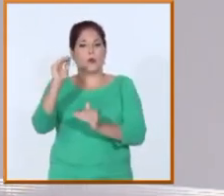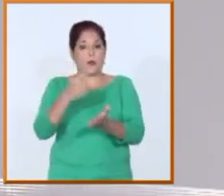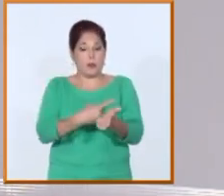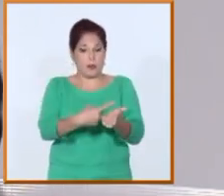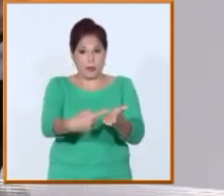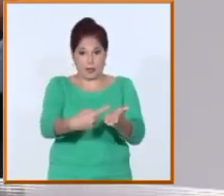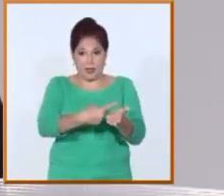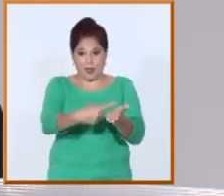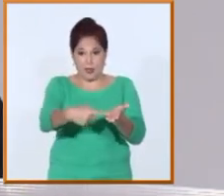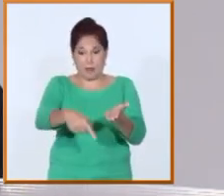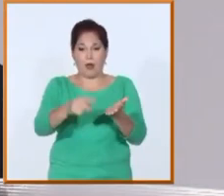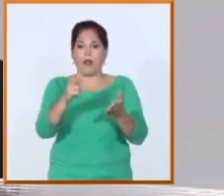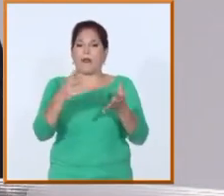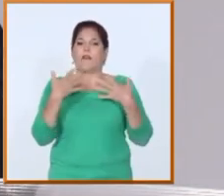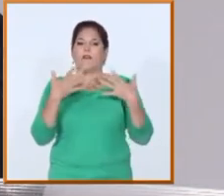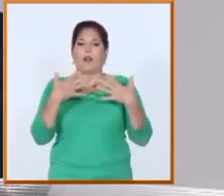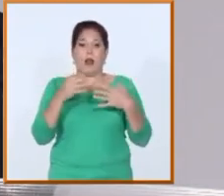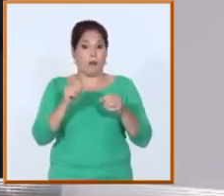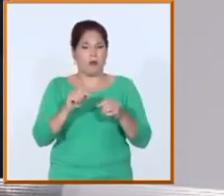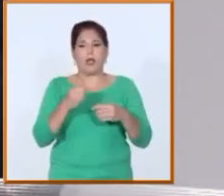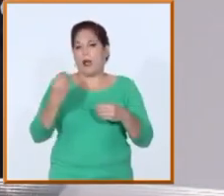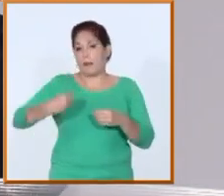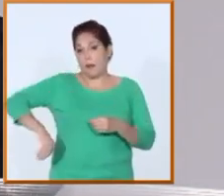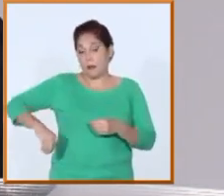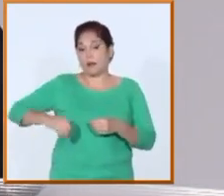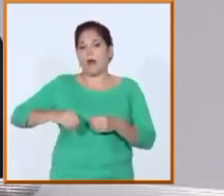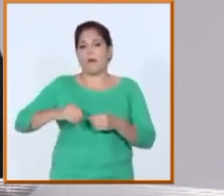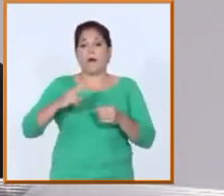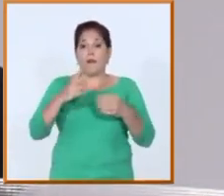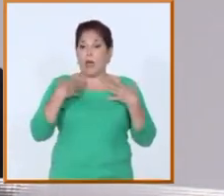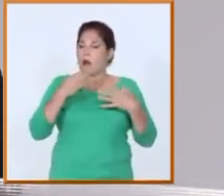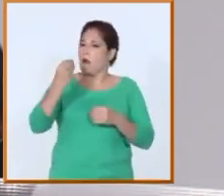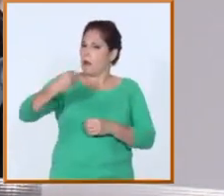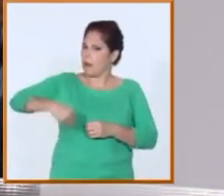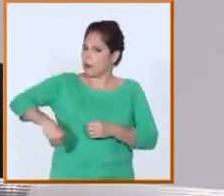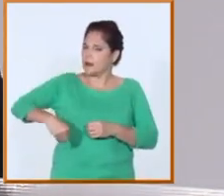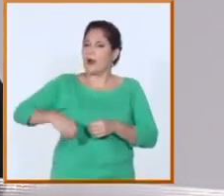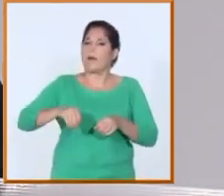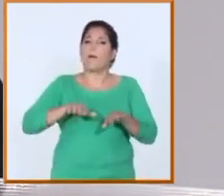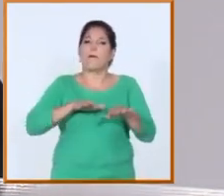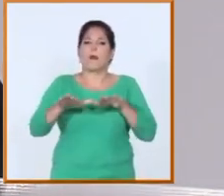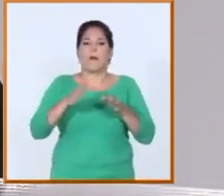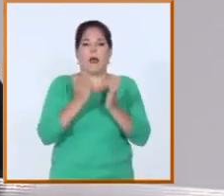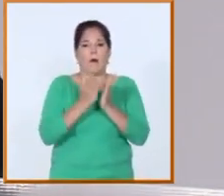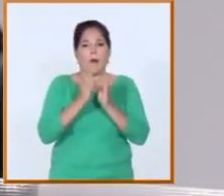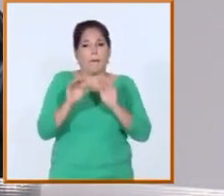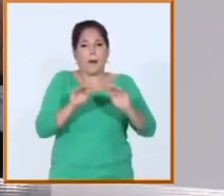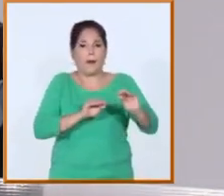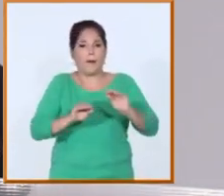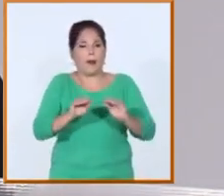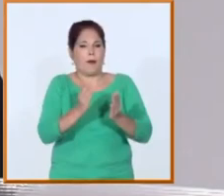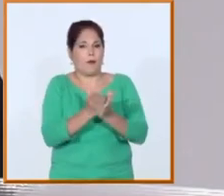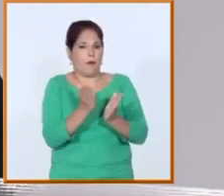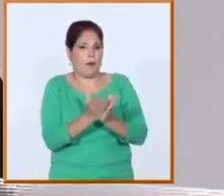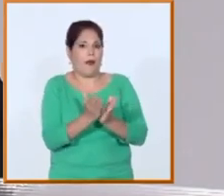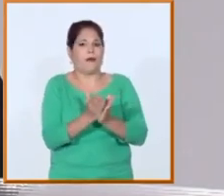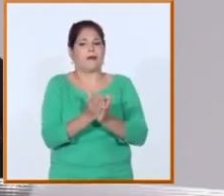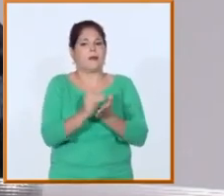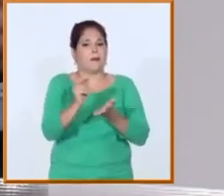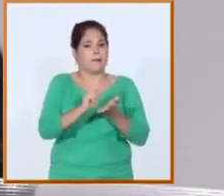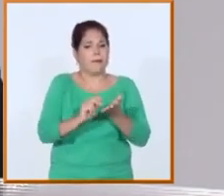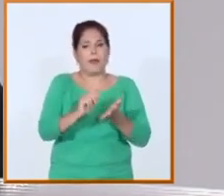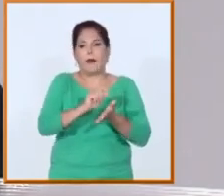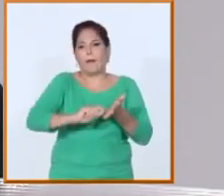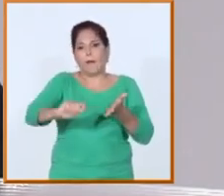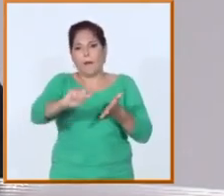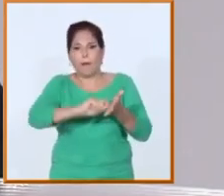verano para no decir vacaciones y realmente fue un trabajo intenso una parte de la comunidad universitaria que no se puede desprender de estas labores